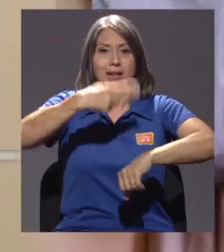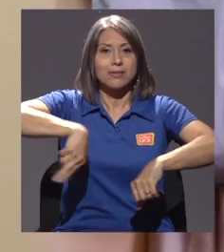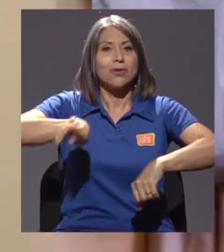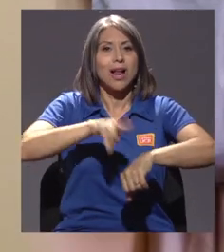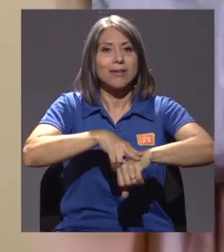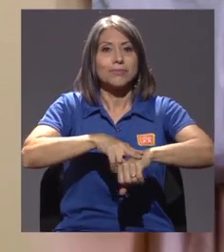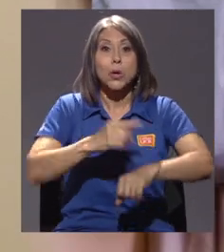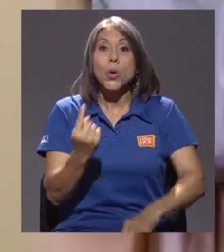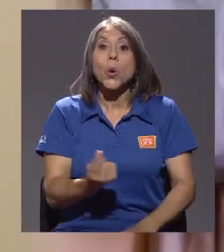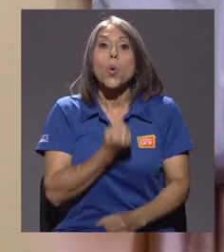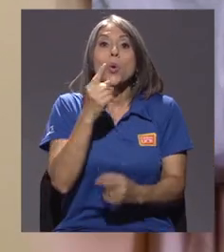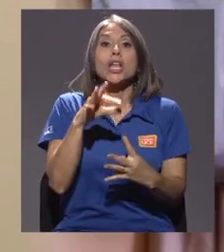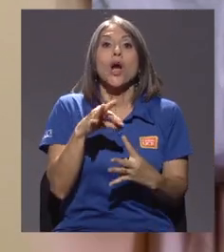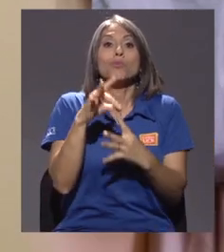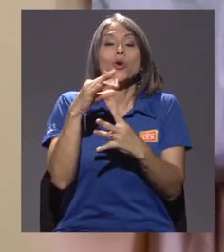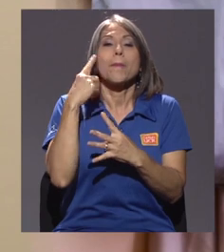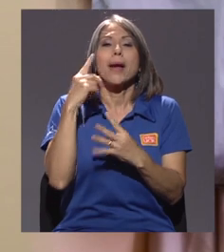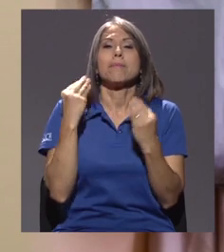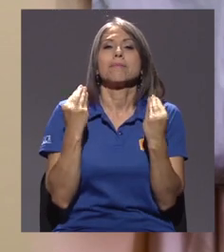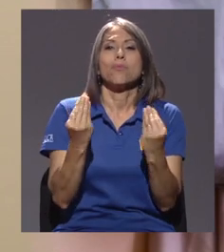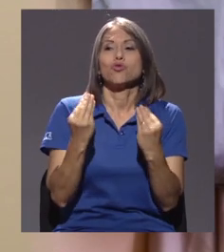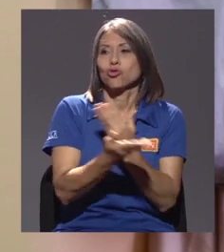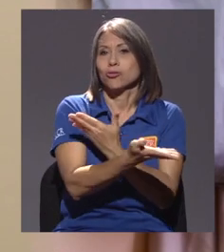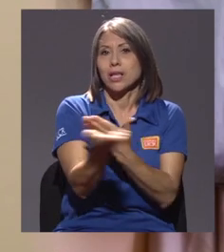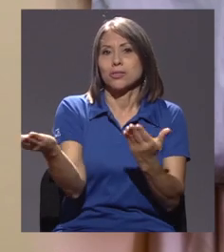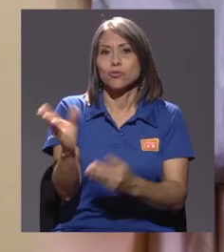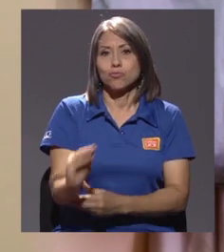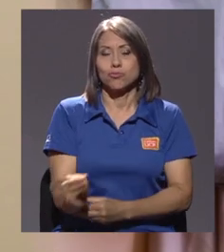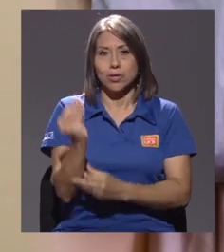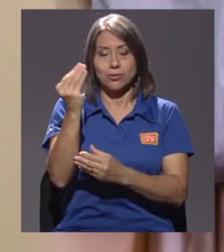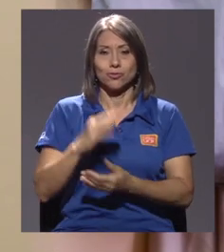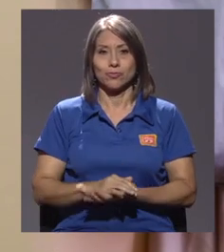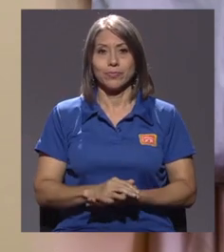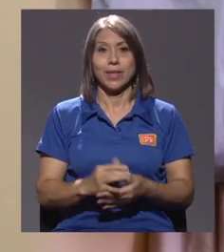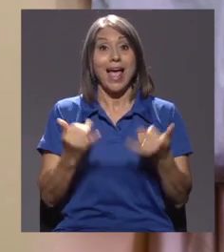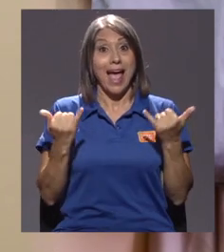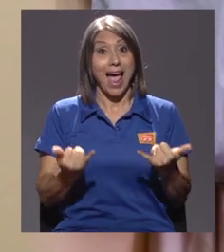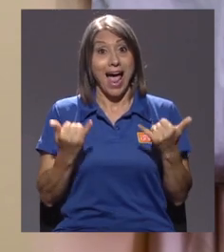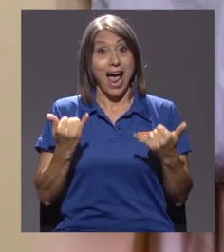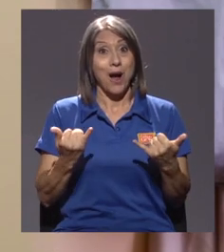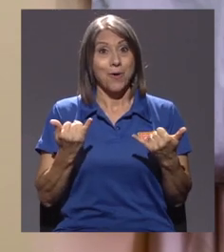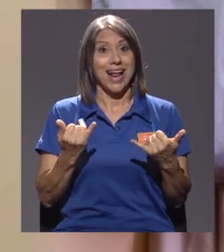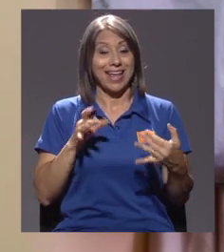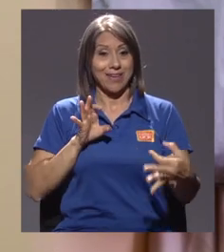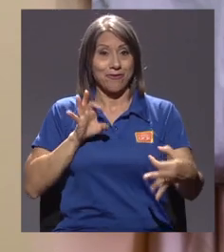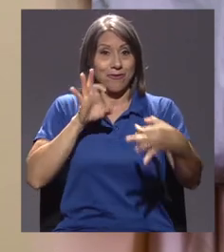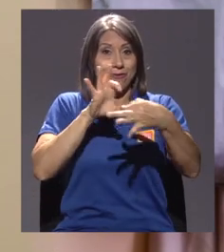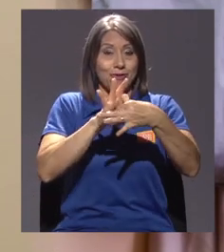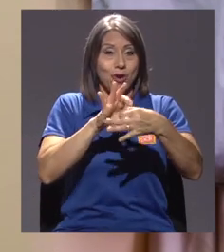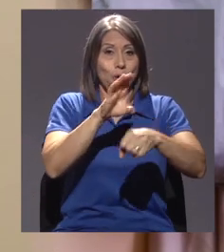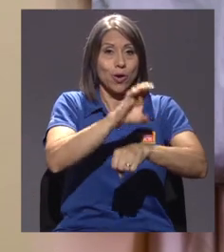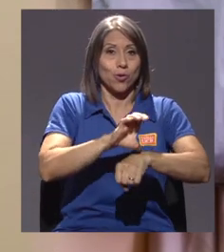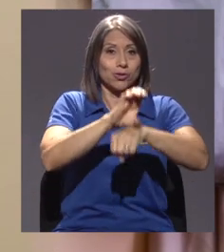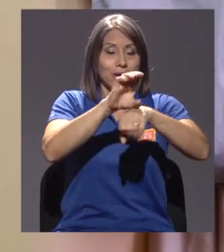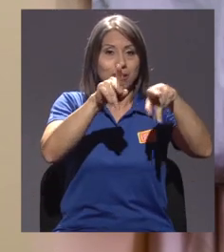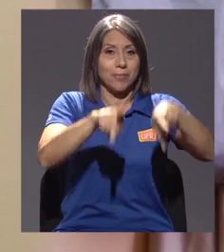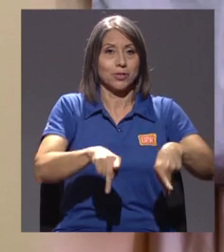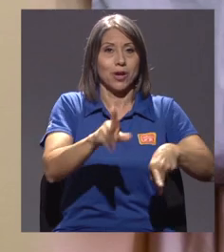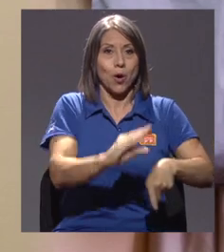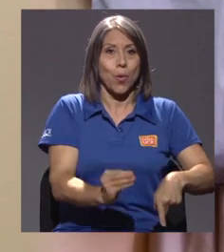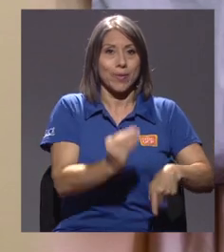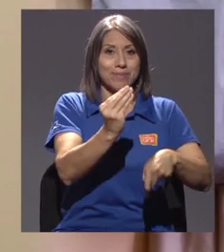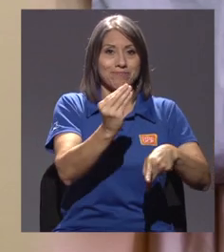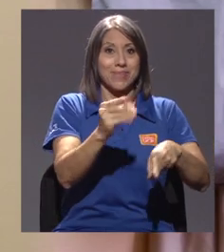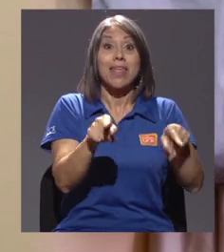porque es la única opción para muchos de estos muchachos. Ahora que se hace la vinculación con el Consejo de la Persona Joven,